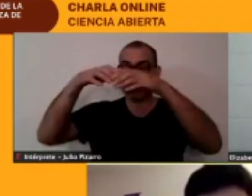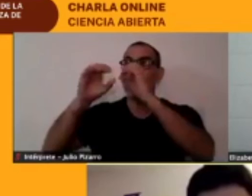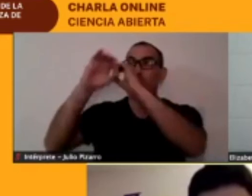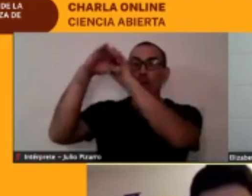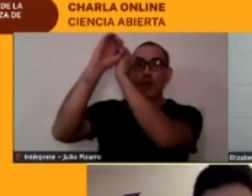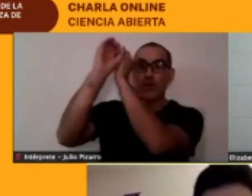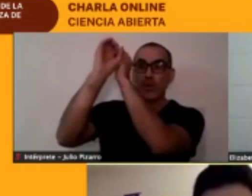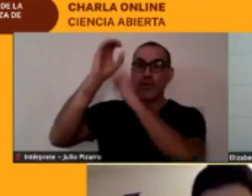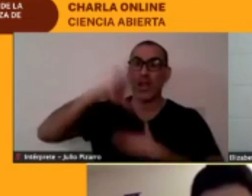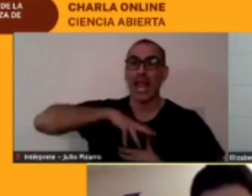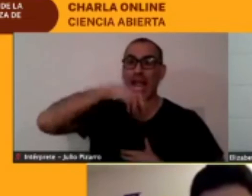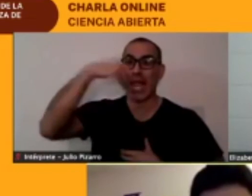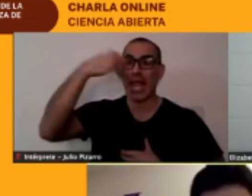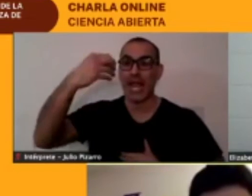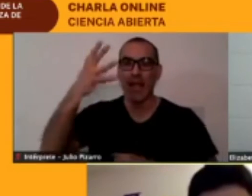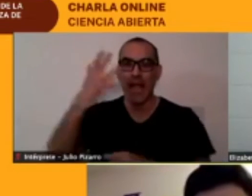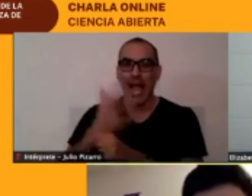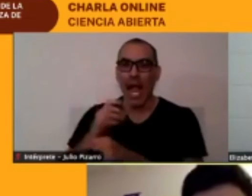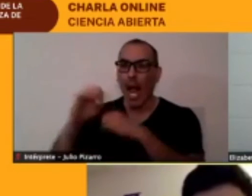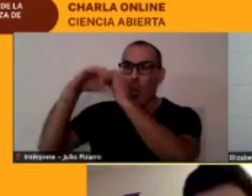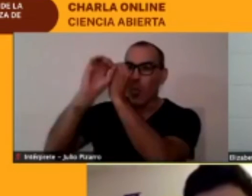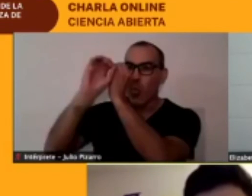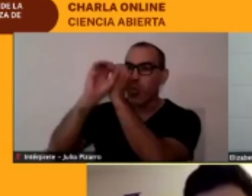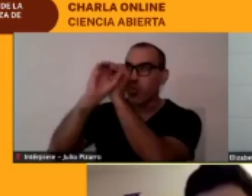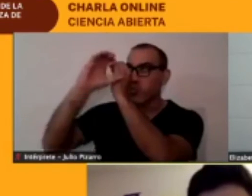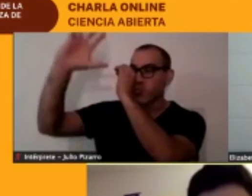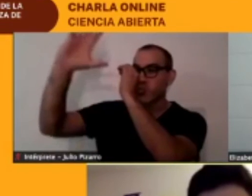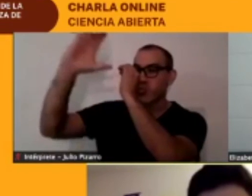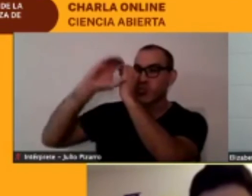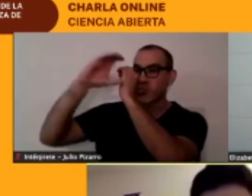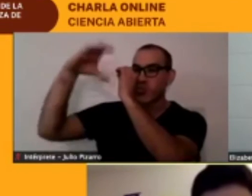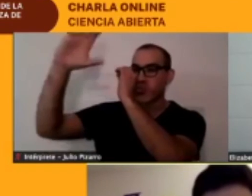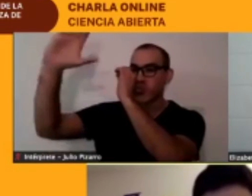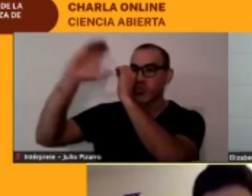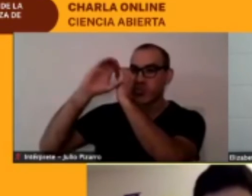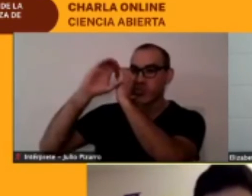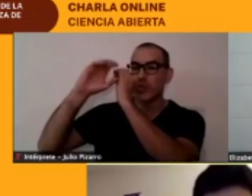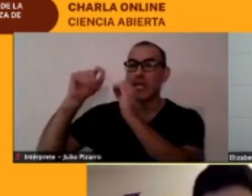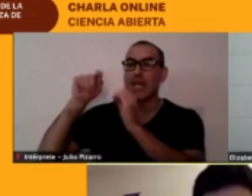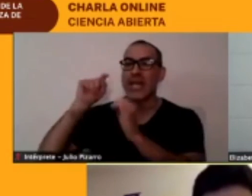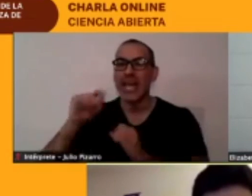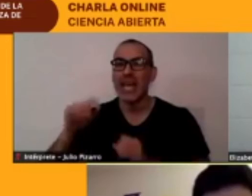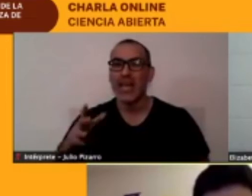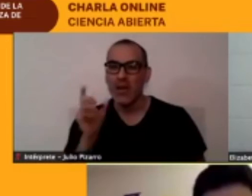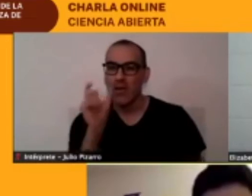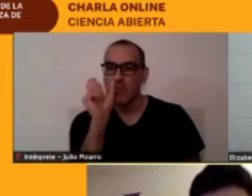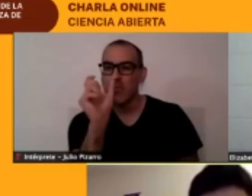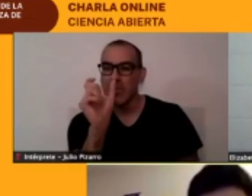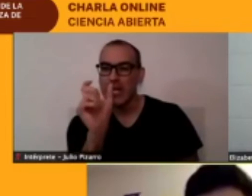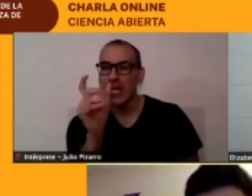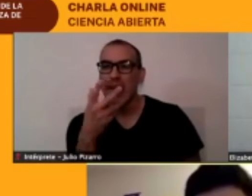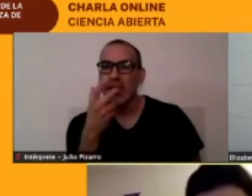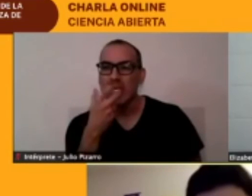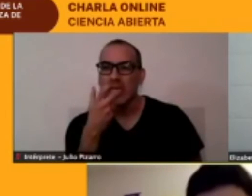radiotelescopios en un llano que se llama Chas eso está en alguna lengua de las que mencionaste